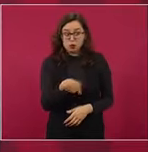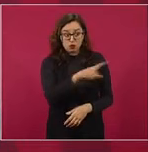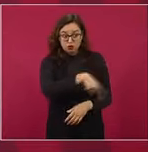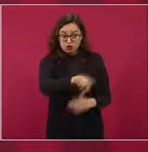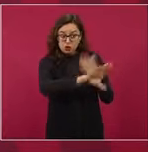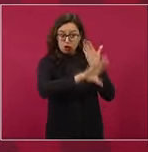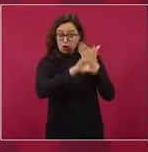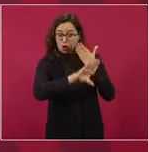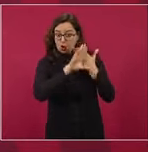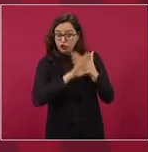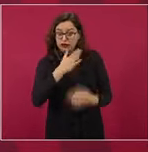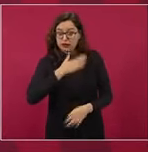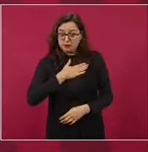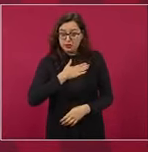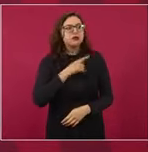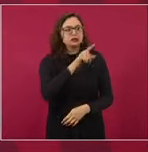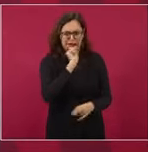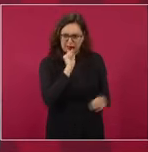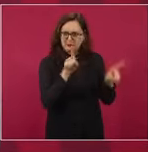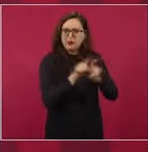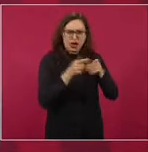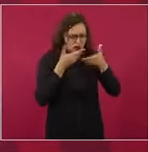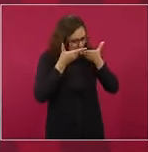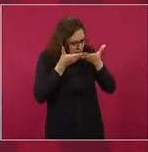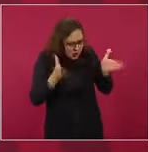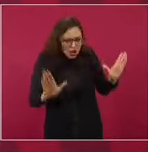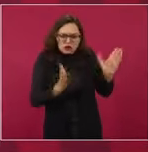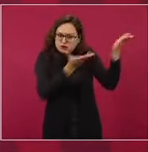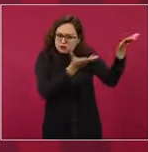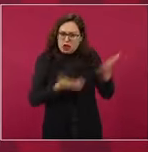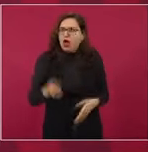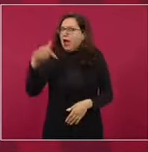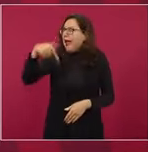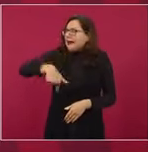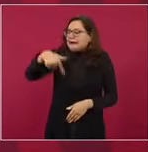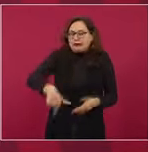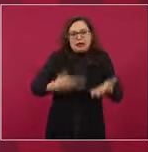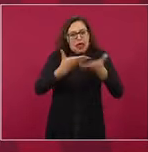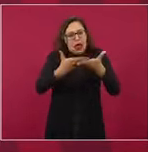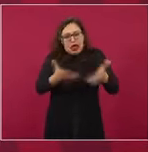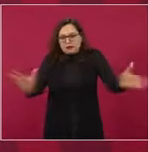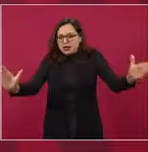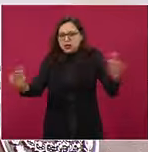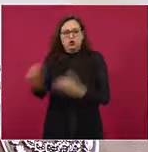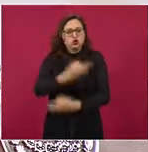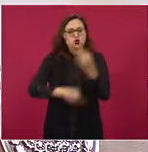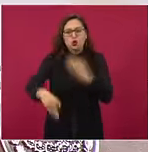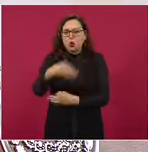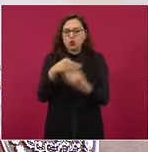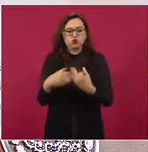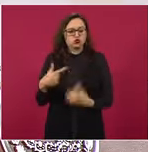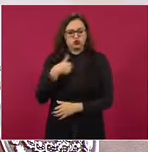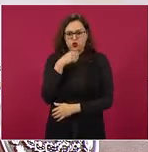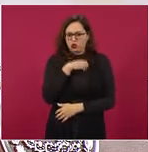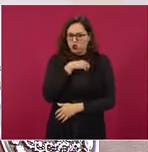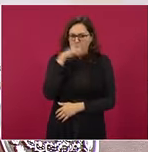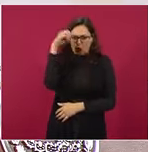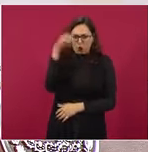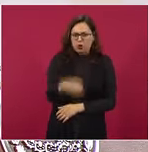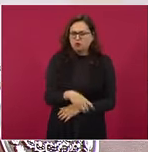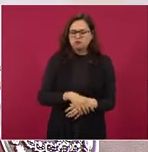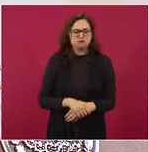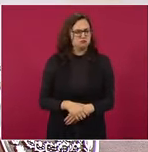adversarios, para todos. Yo no odio y no tenemos